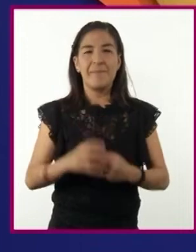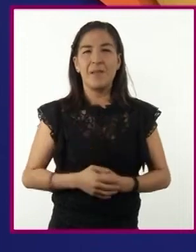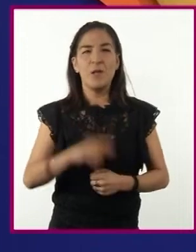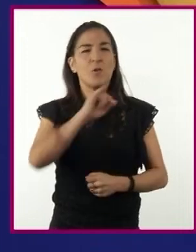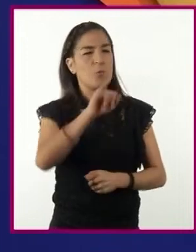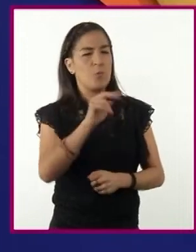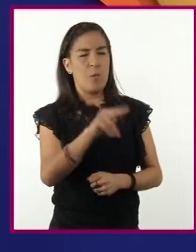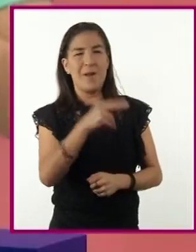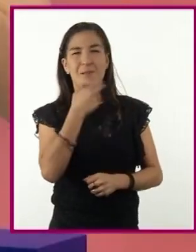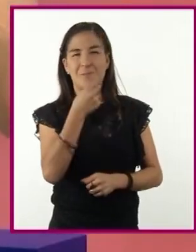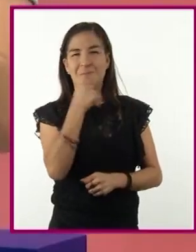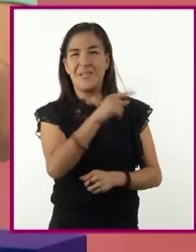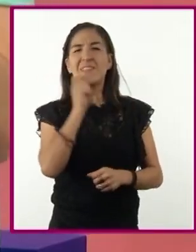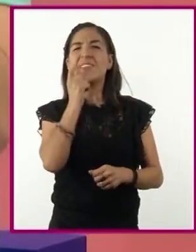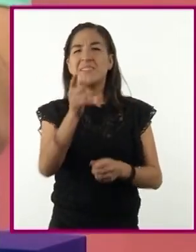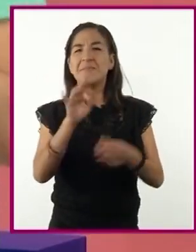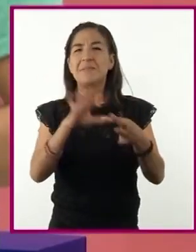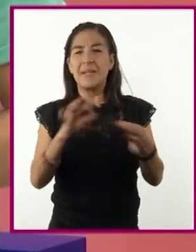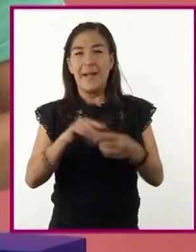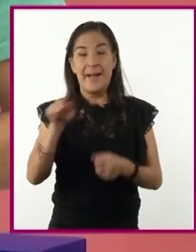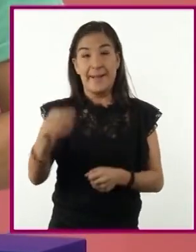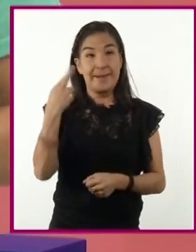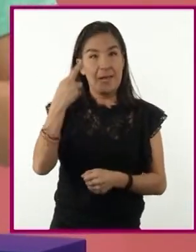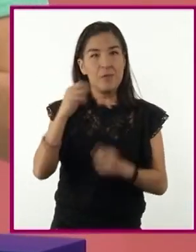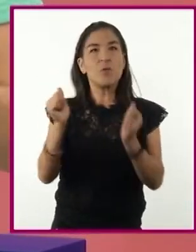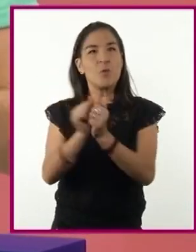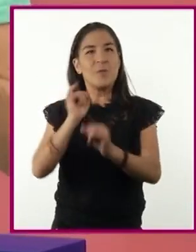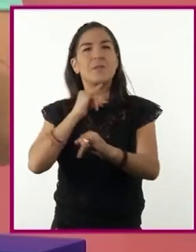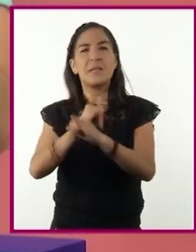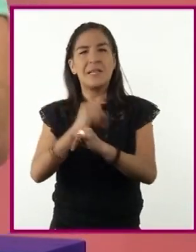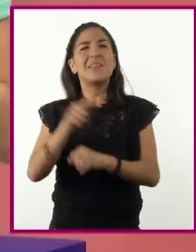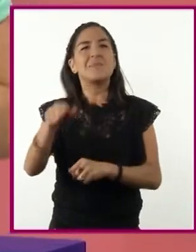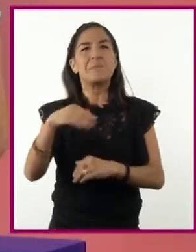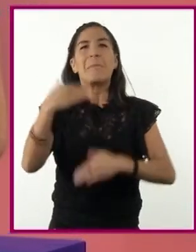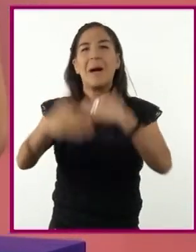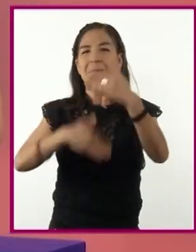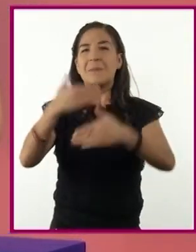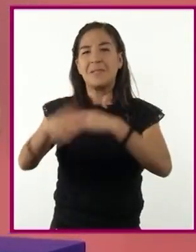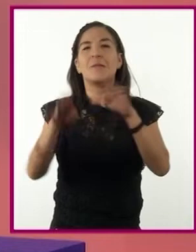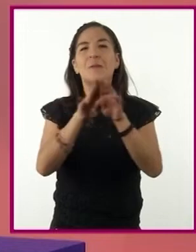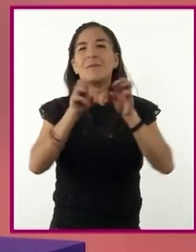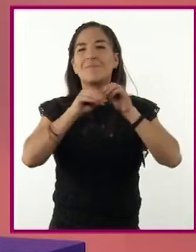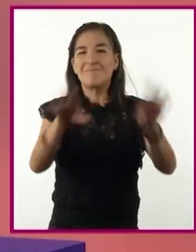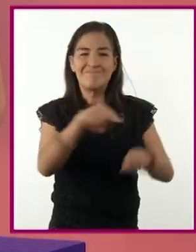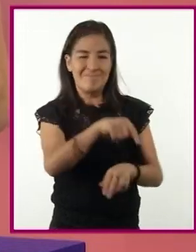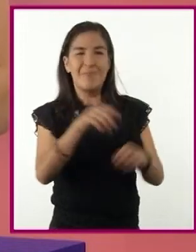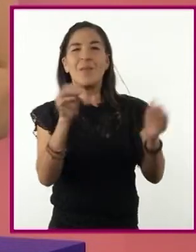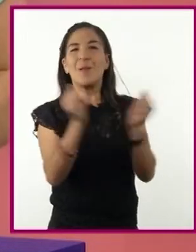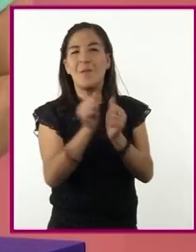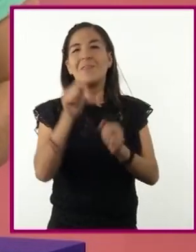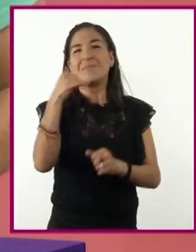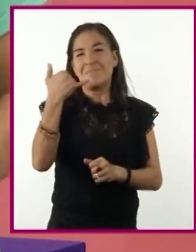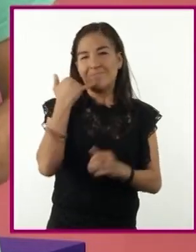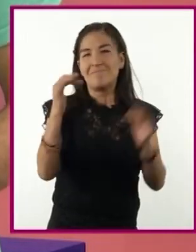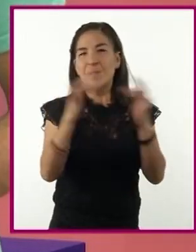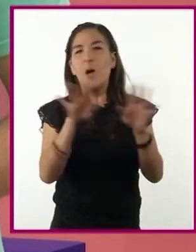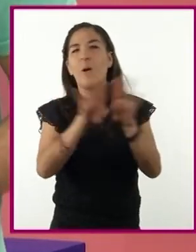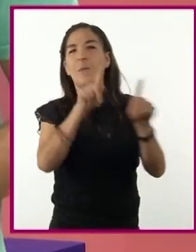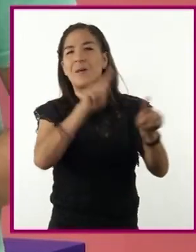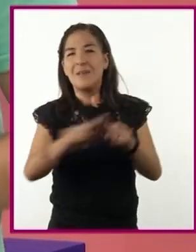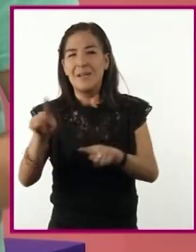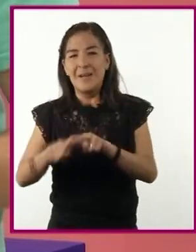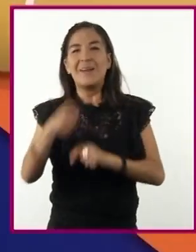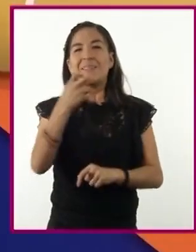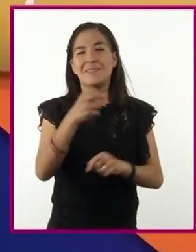Ortega dice que la radio en internet aumenta gracias a los nuevos dispositivos y a la universalización de la